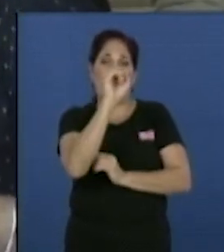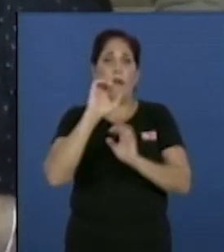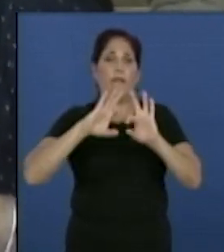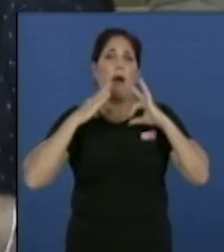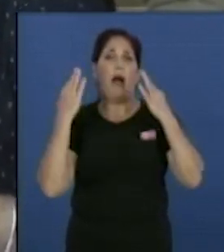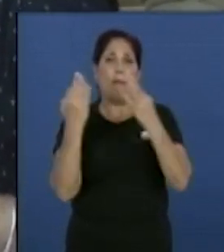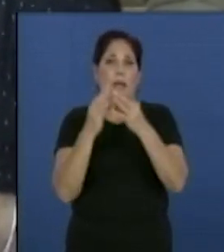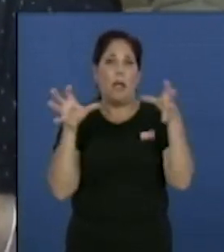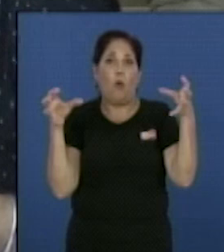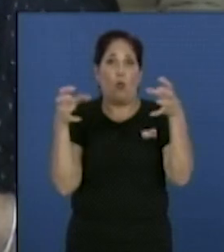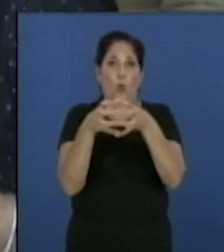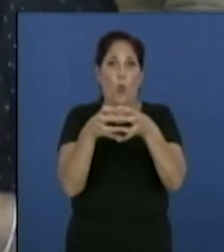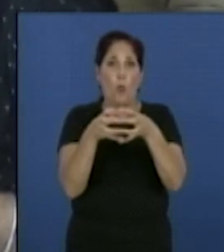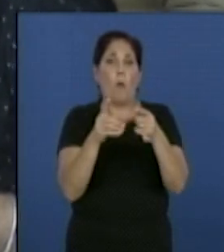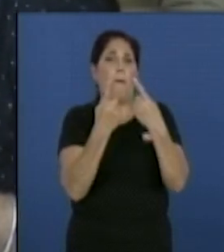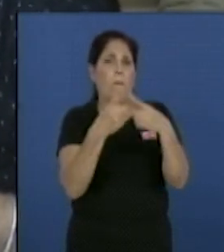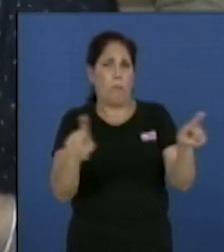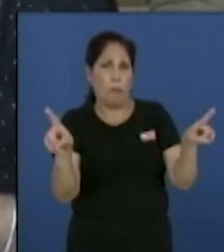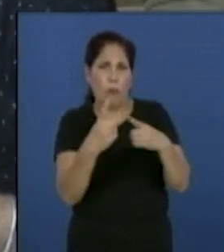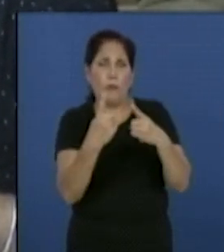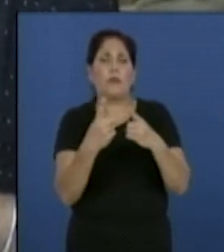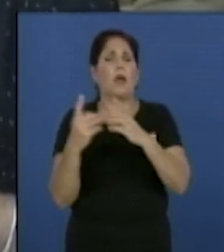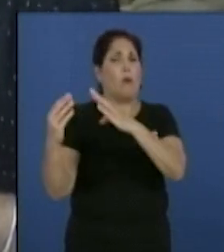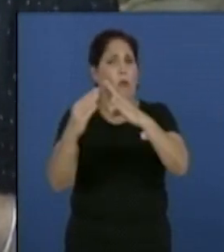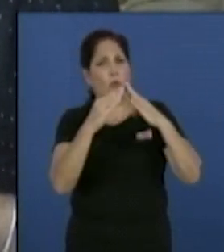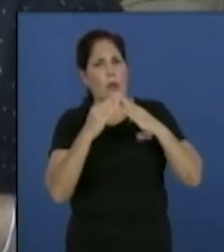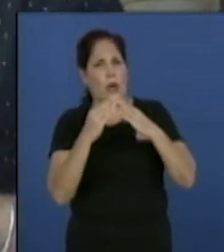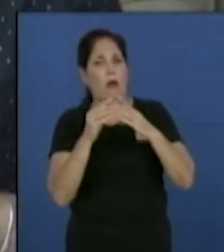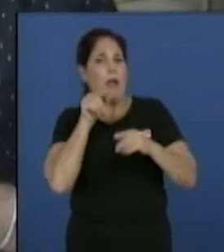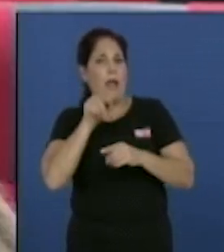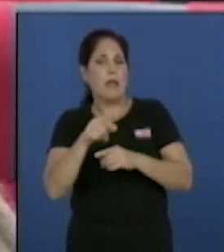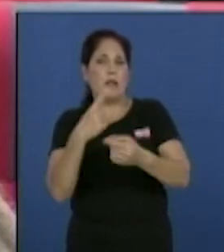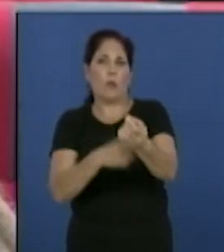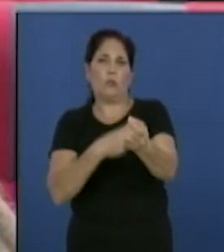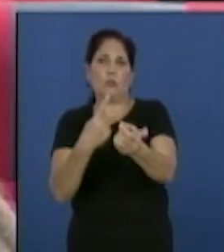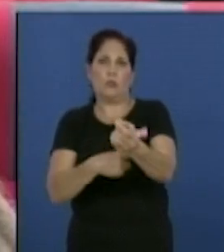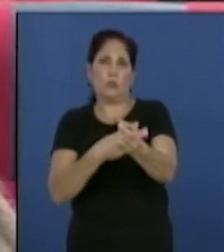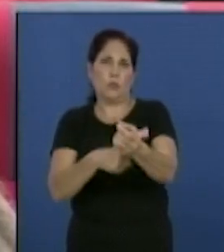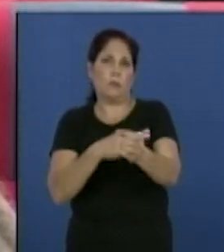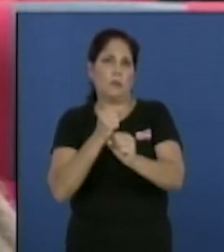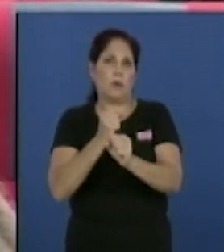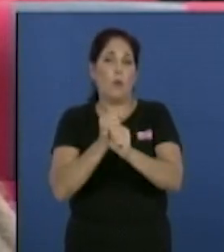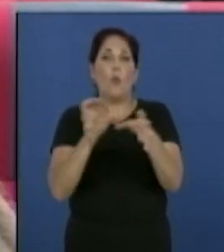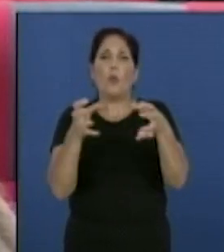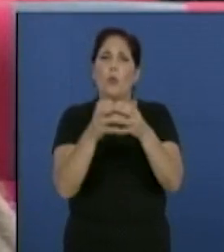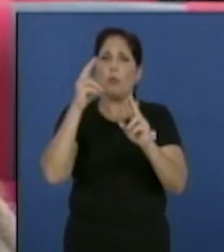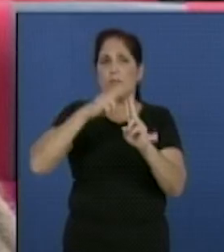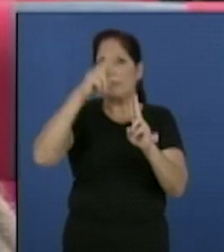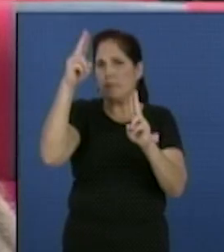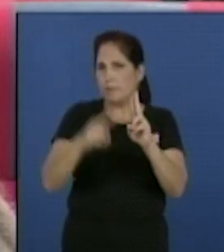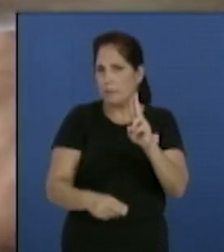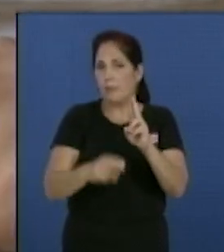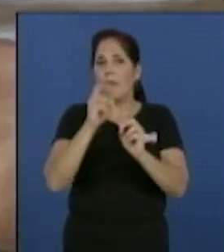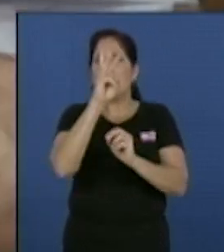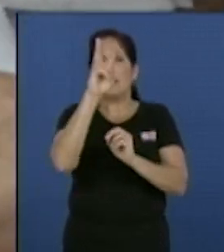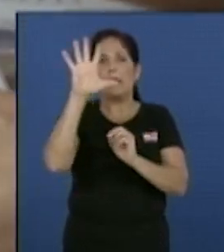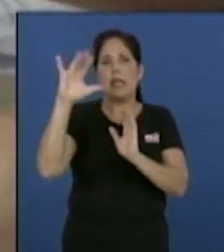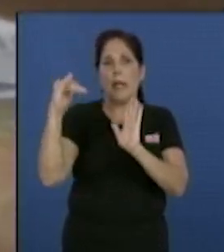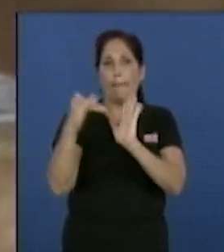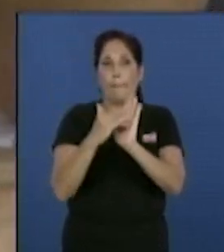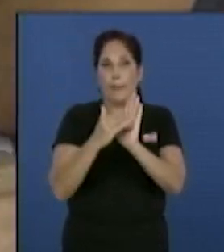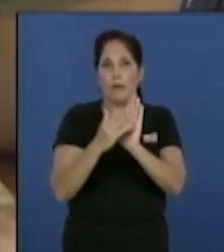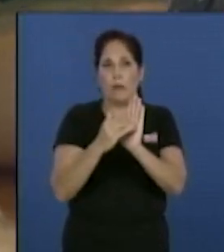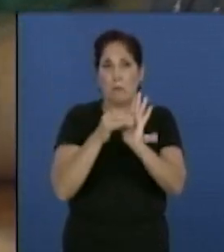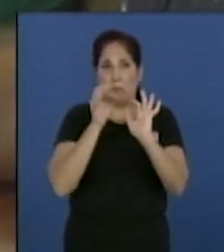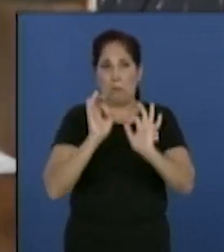familias agrupaciones y comunidades portadoras de tradiciones. Estrenos de grupos de teatro, más de 37